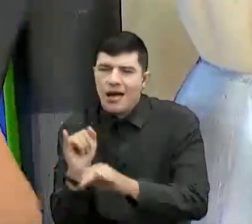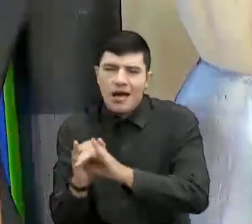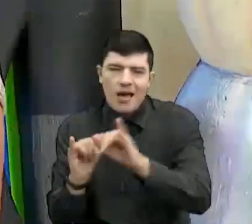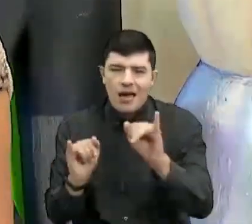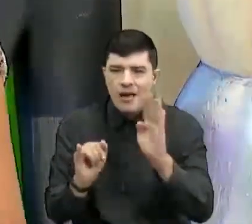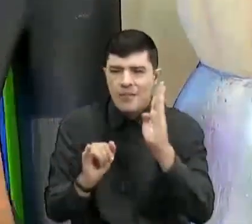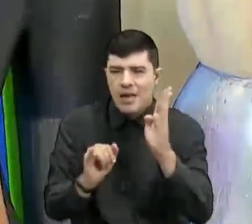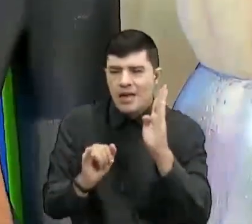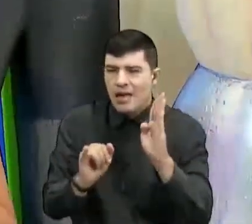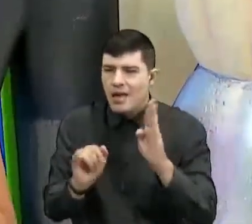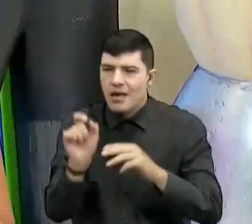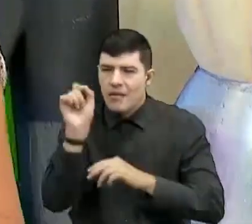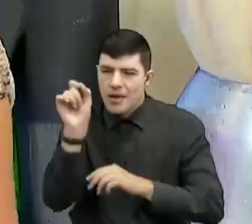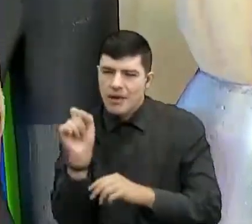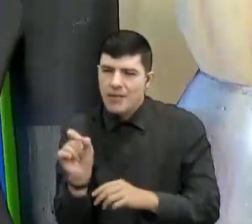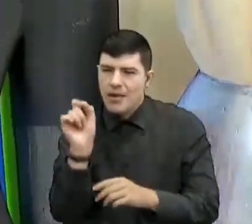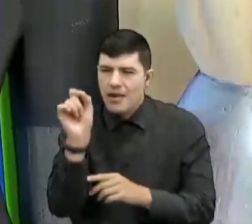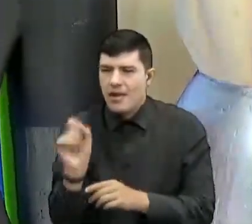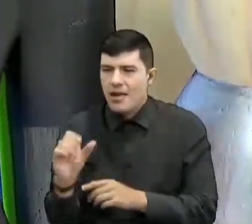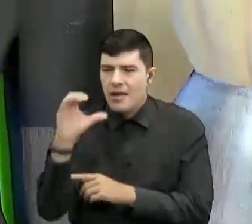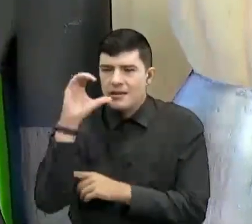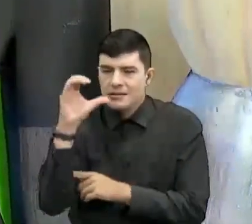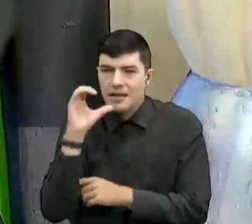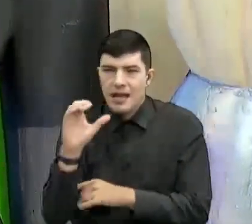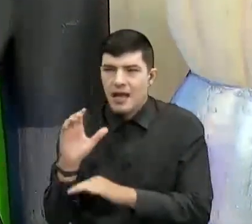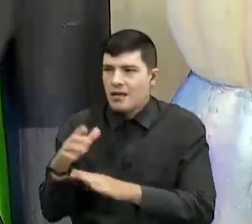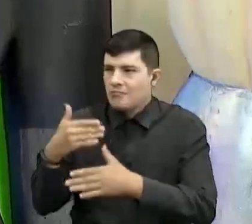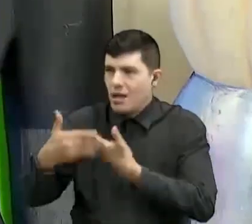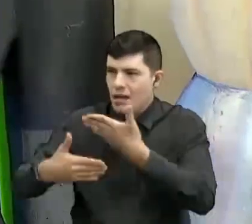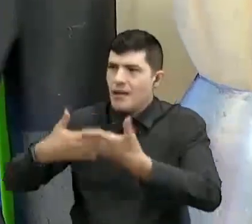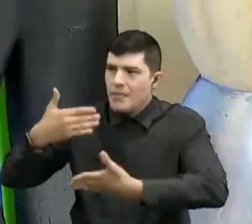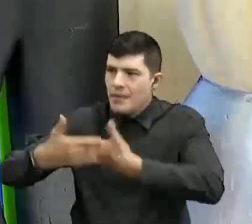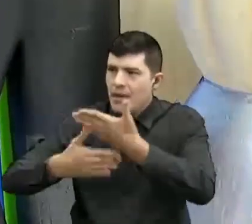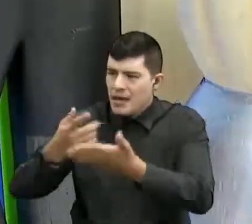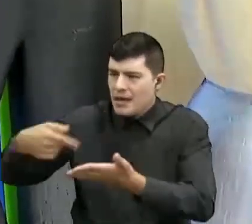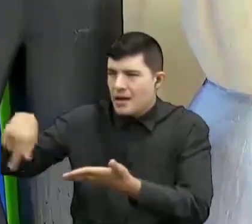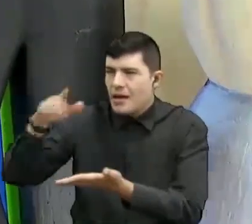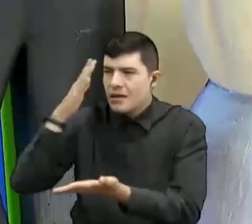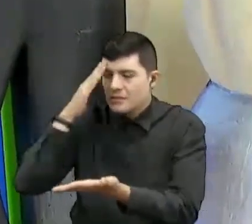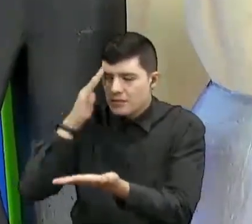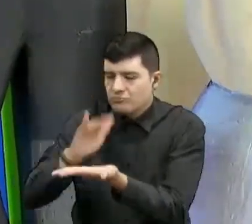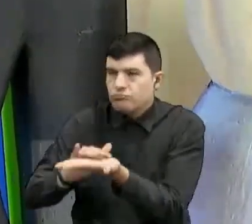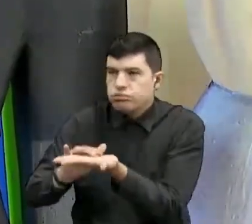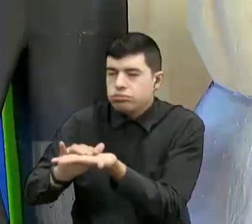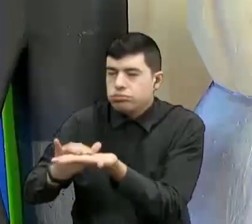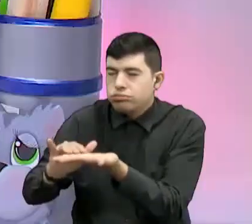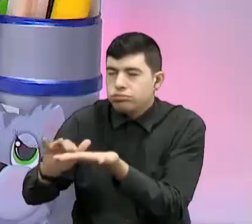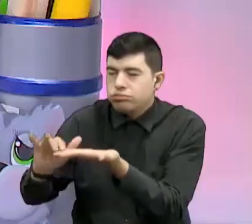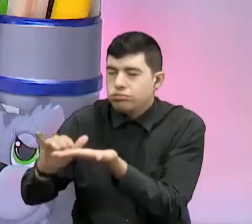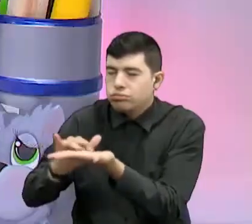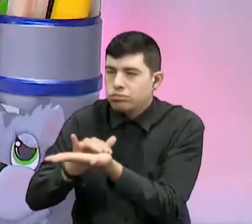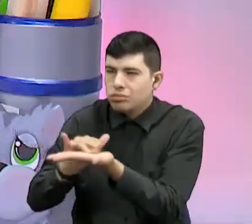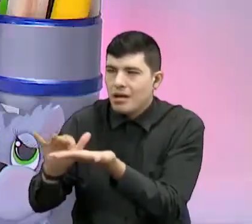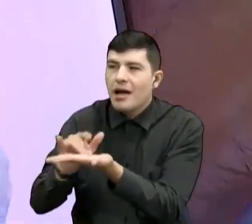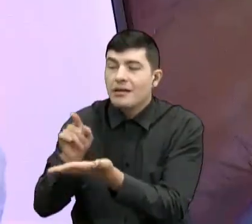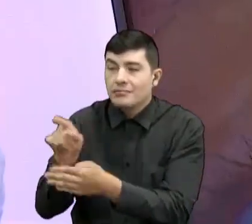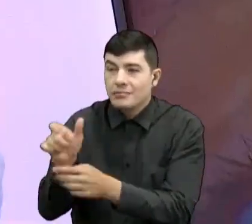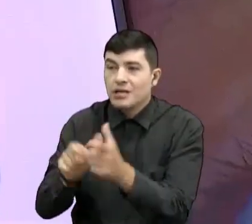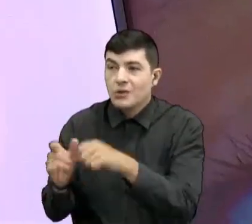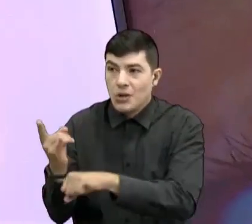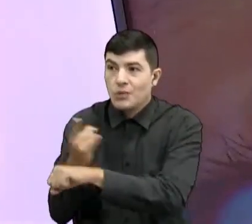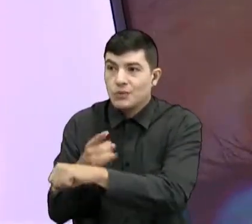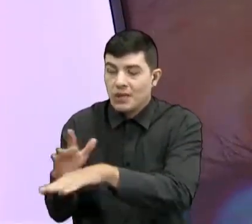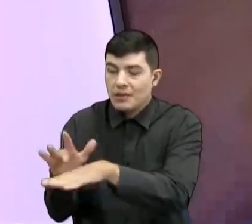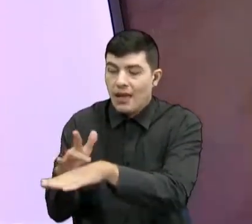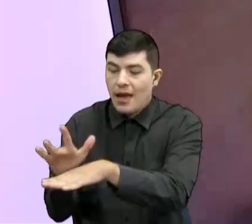en la B, que son dos punticos bajando en la C y así sucesivamente. Entonces, lo hacen a través del tacto. Así es. Pero además